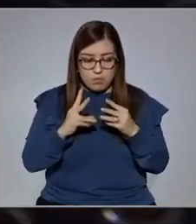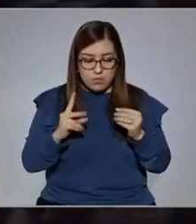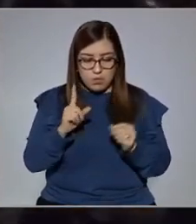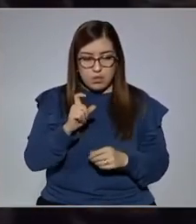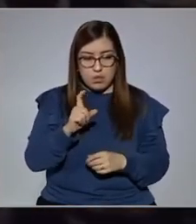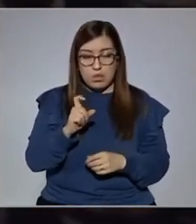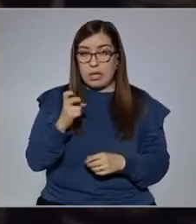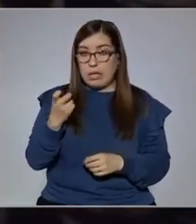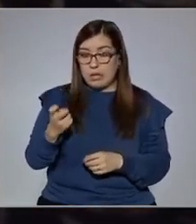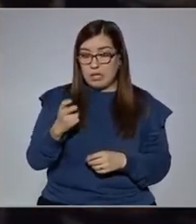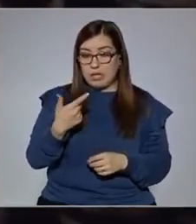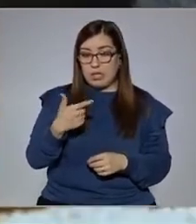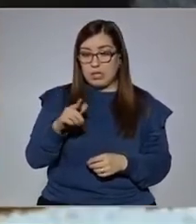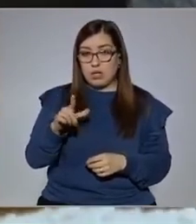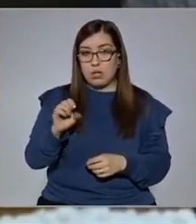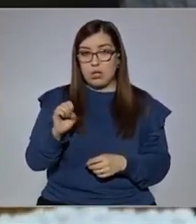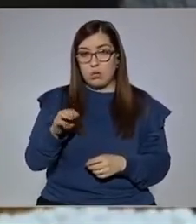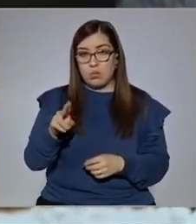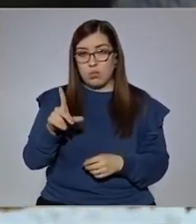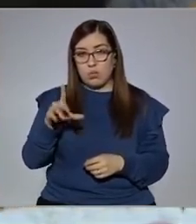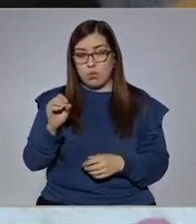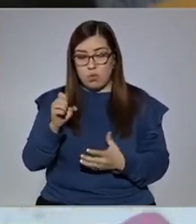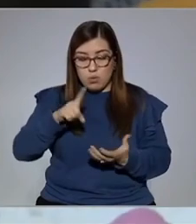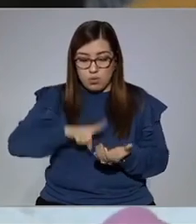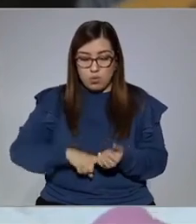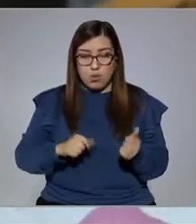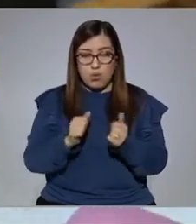cuando ponemos el glóbulo en un frasco con agua,